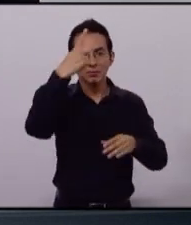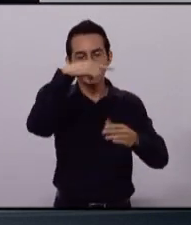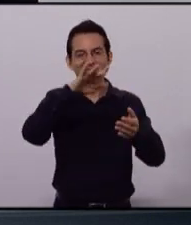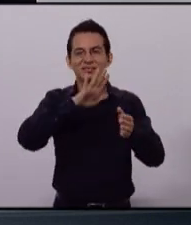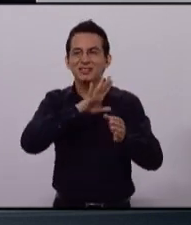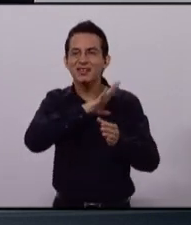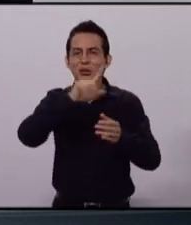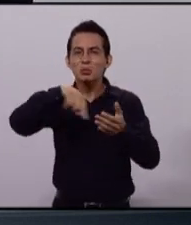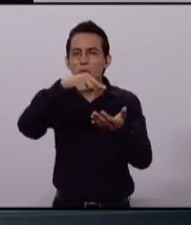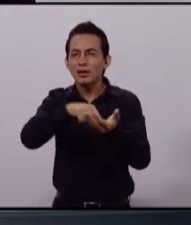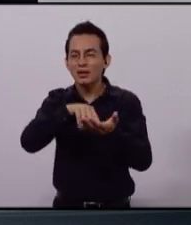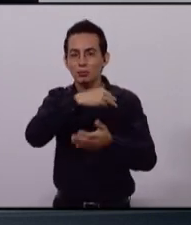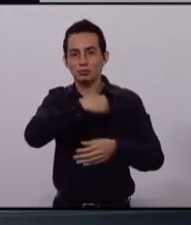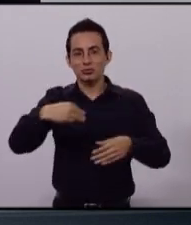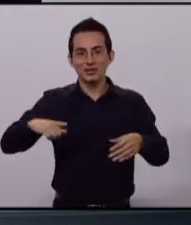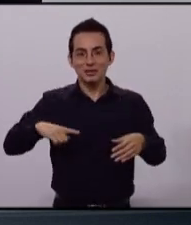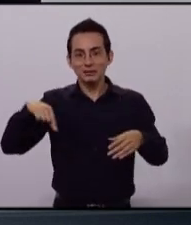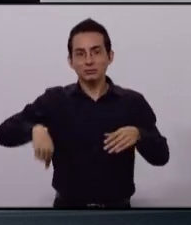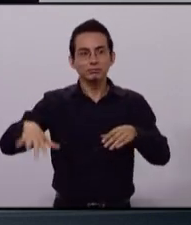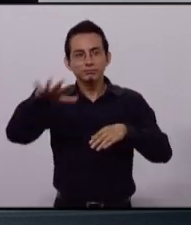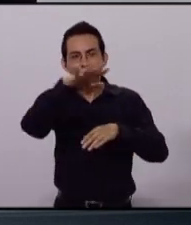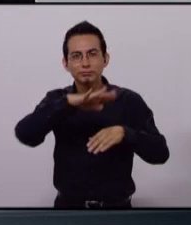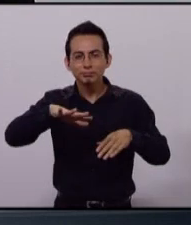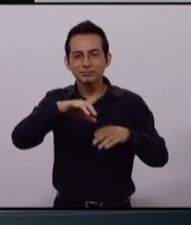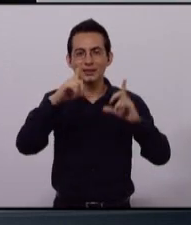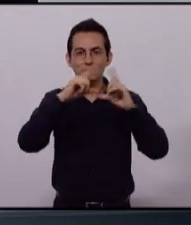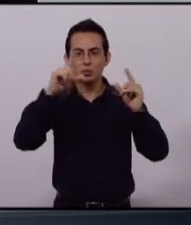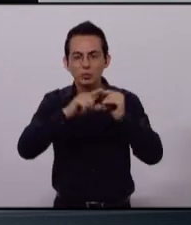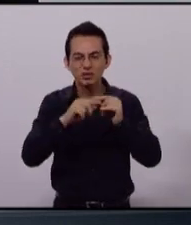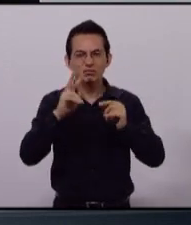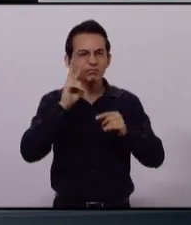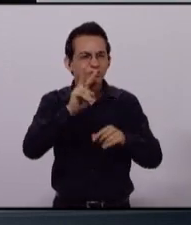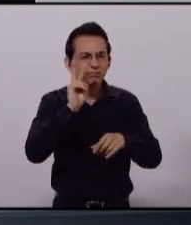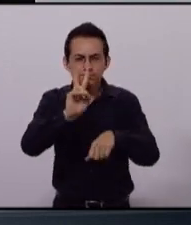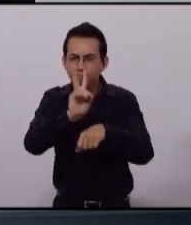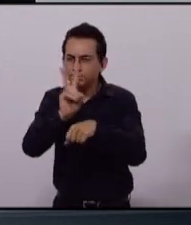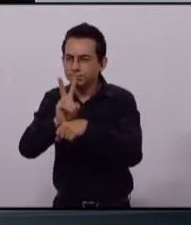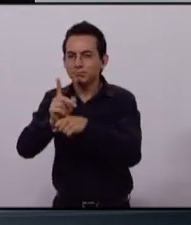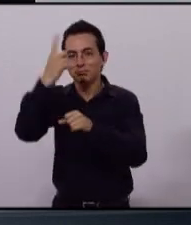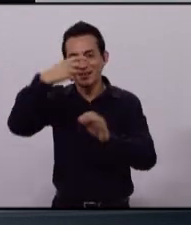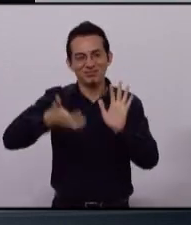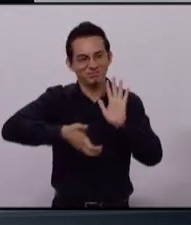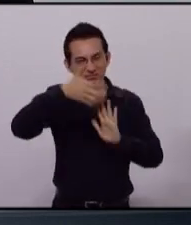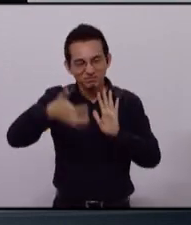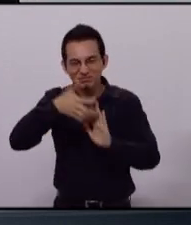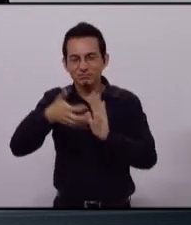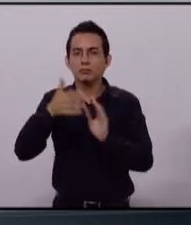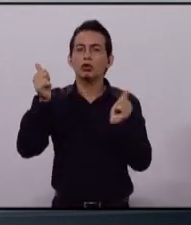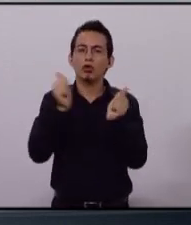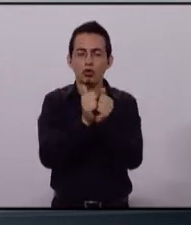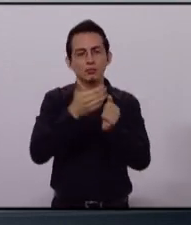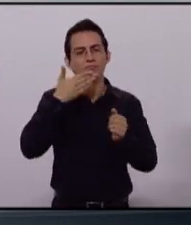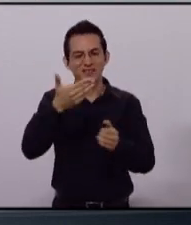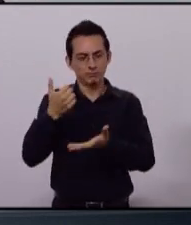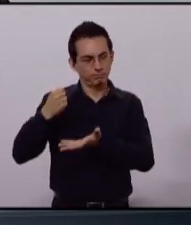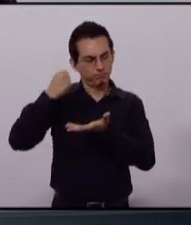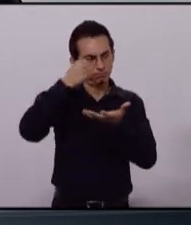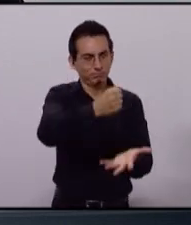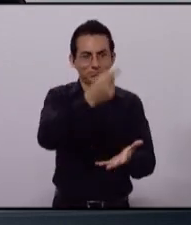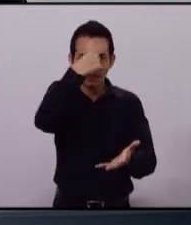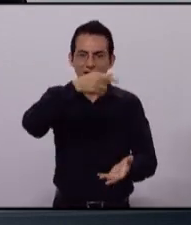zonas rurales de nuestro municipio, mediante acuerdos con los productores y la canalización de los recursos suficientes para su desarrollo.